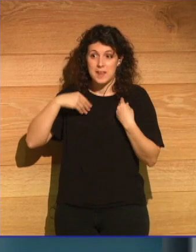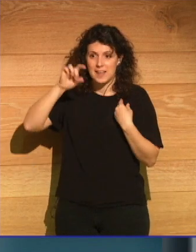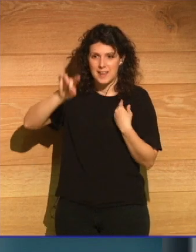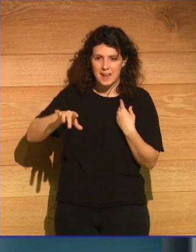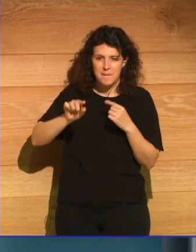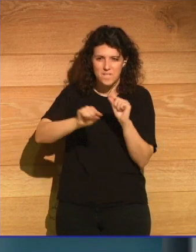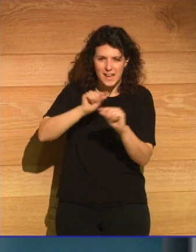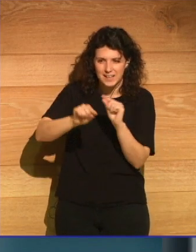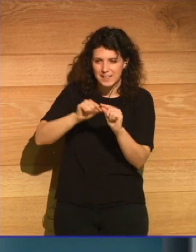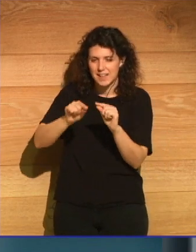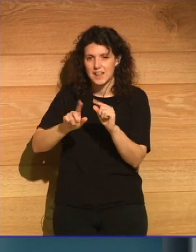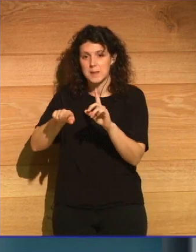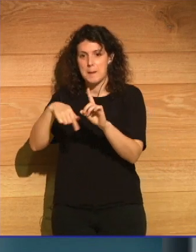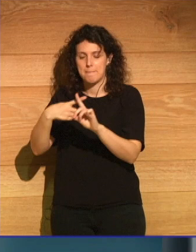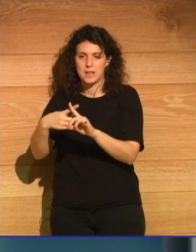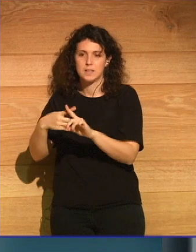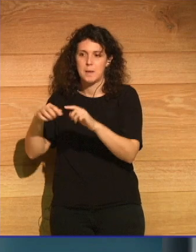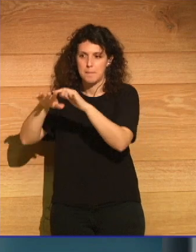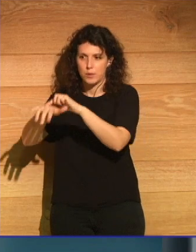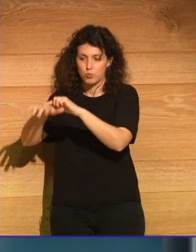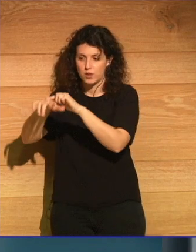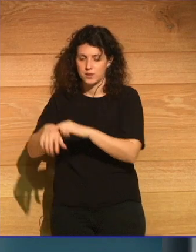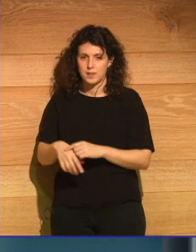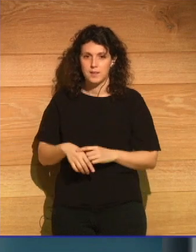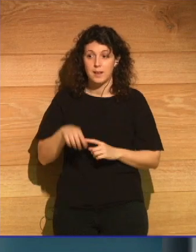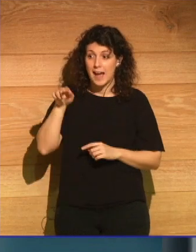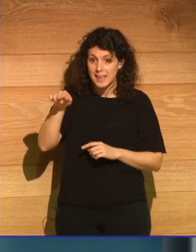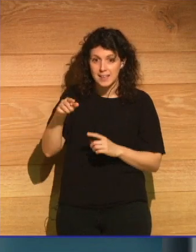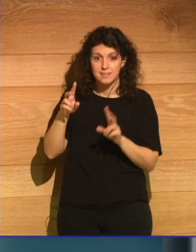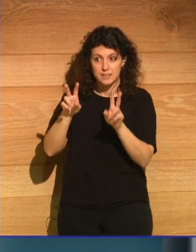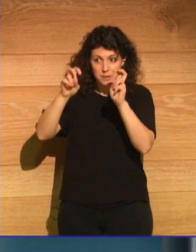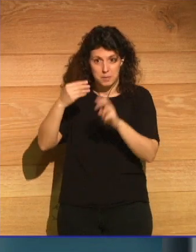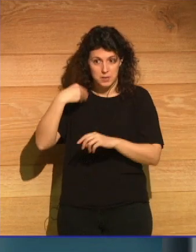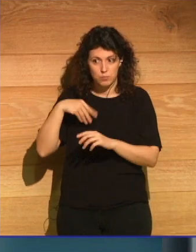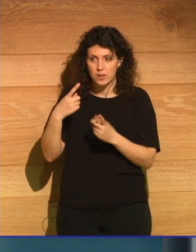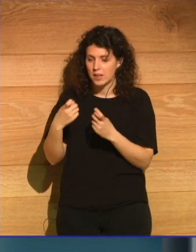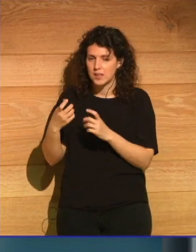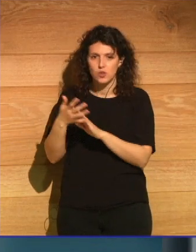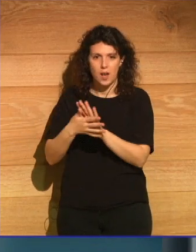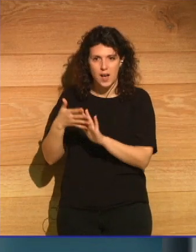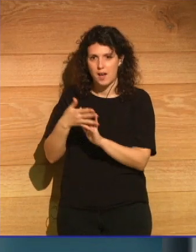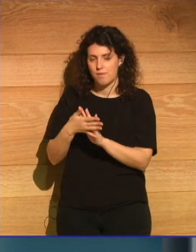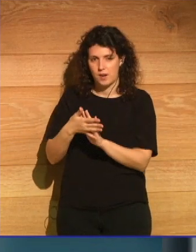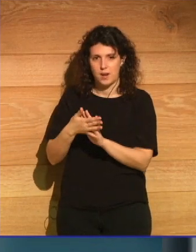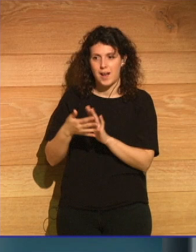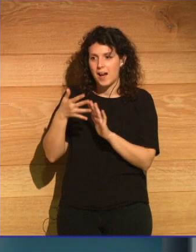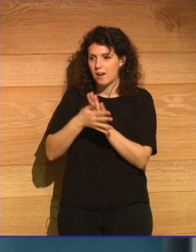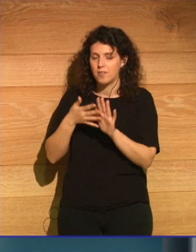ciertas medusas. Aquí no puedo evitar mencionar que la